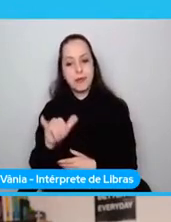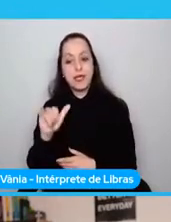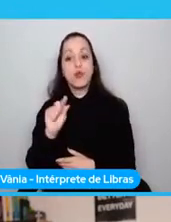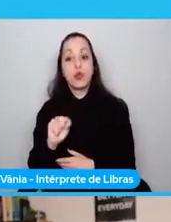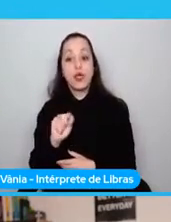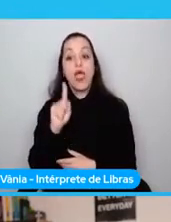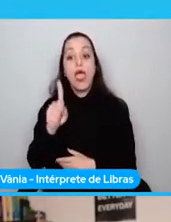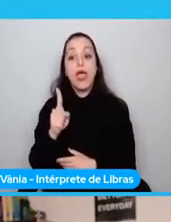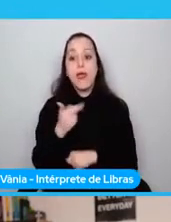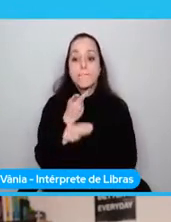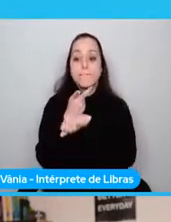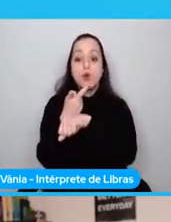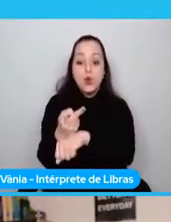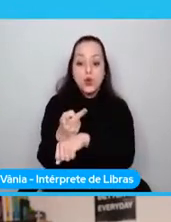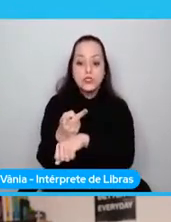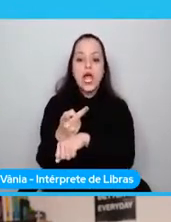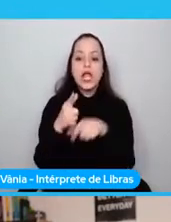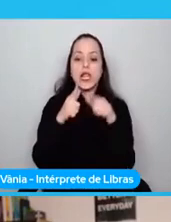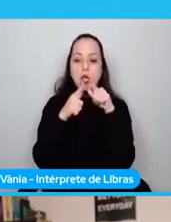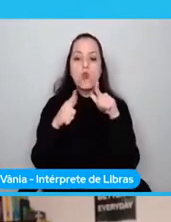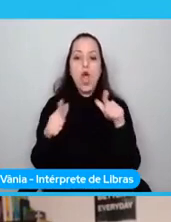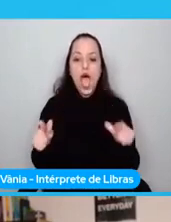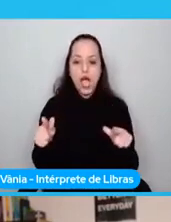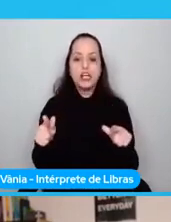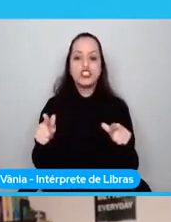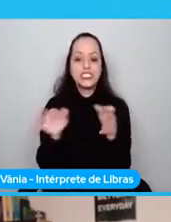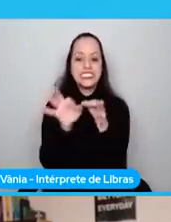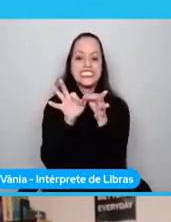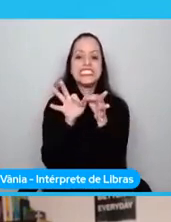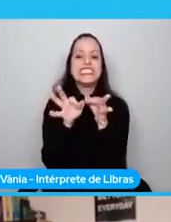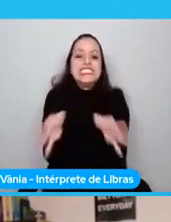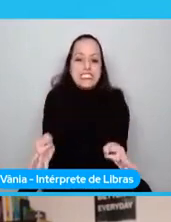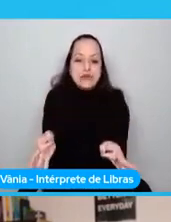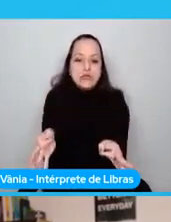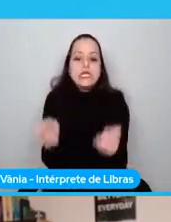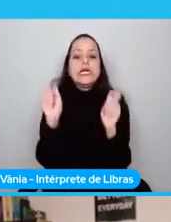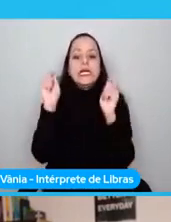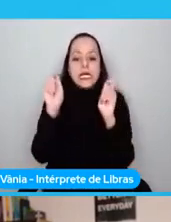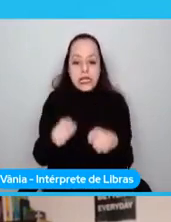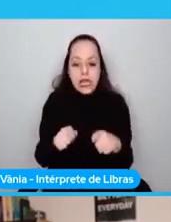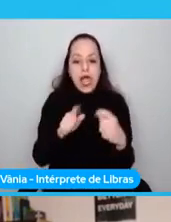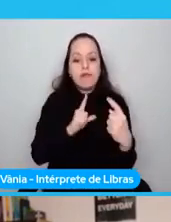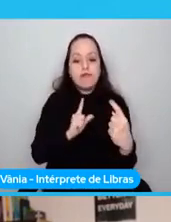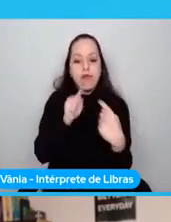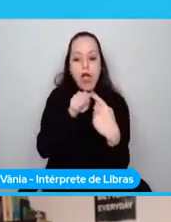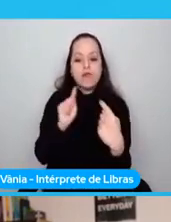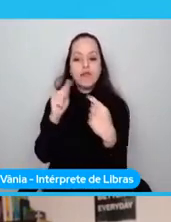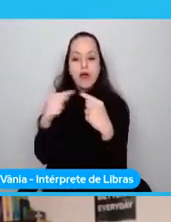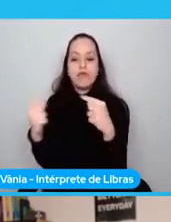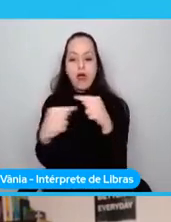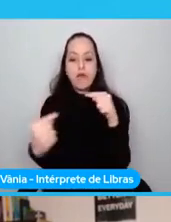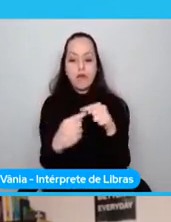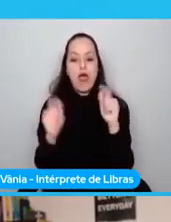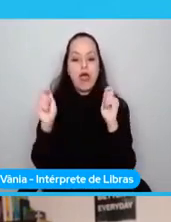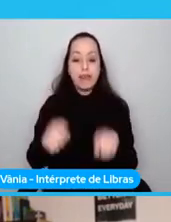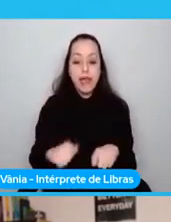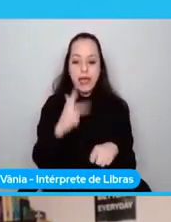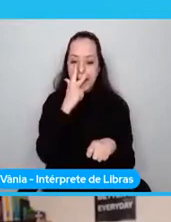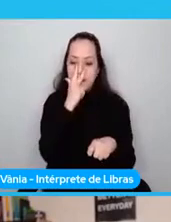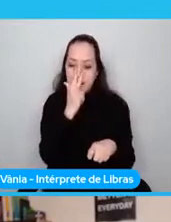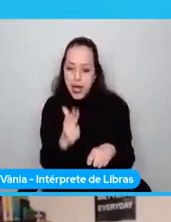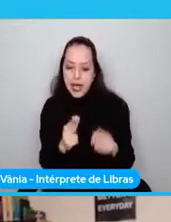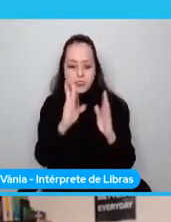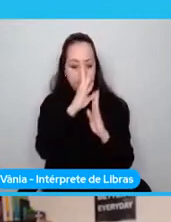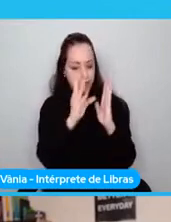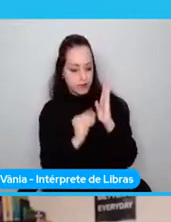lenguaje cualquiera un target que se pueda cambiar el target de compilación de dicho